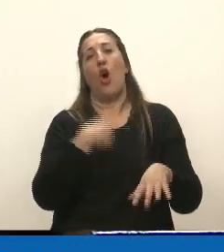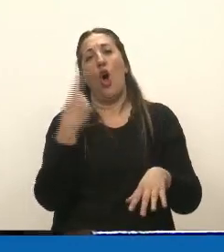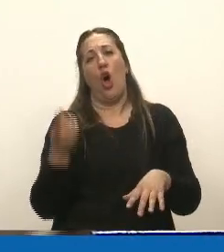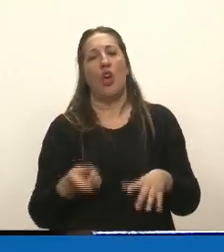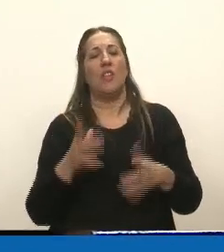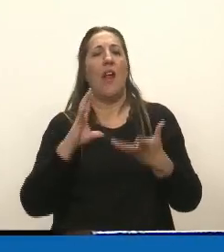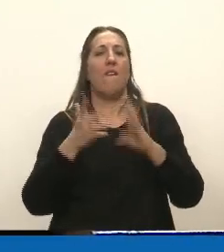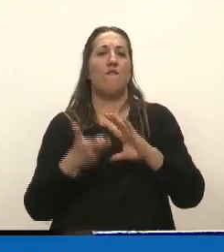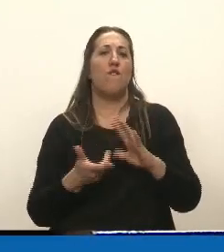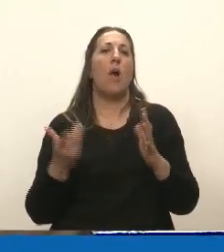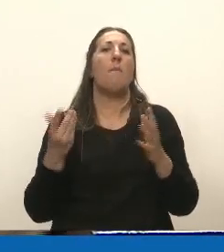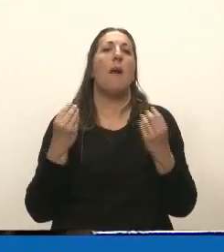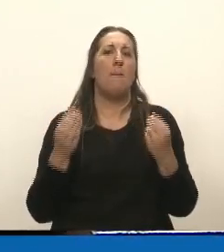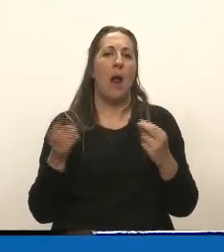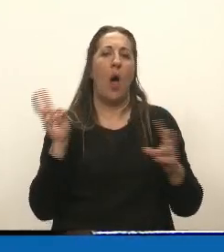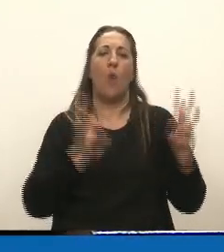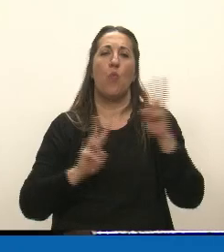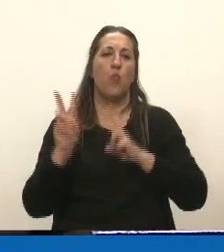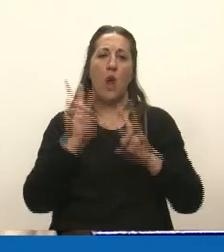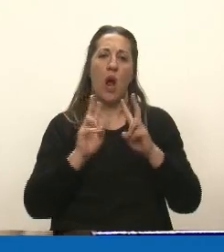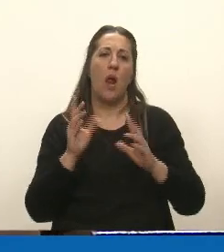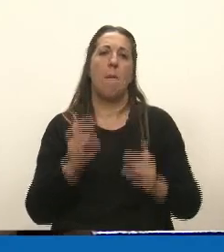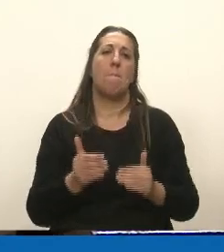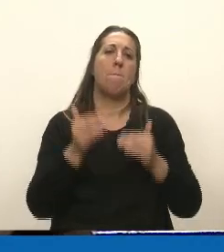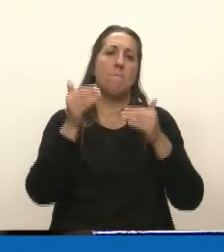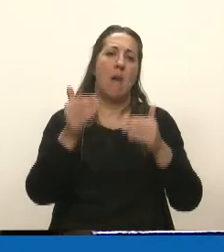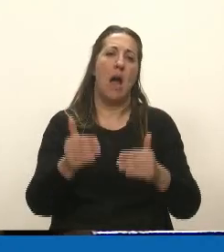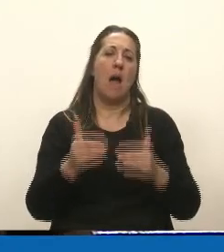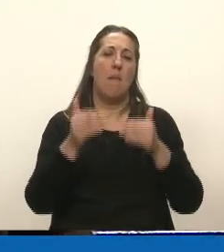más para dilatar y esperar.